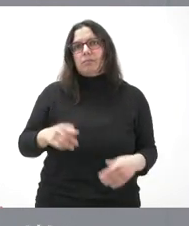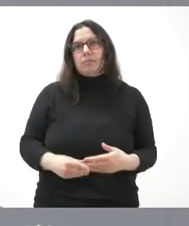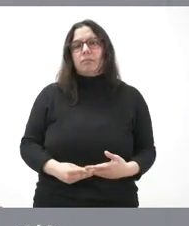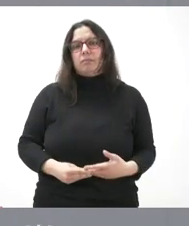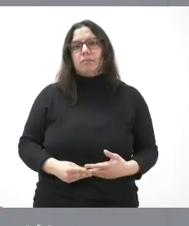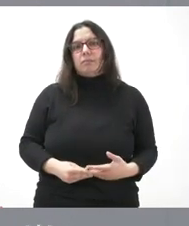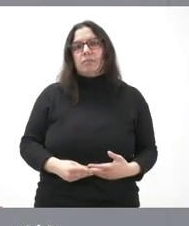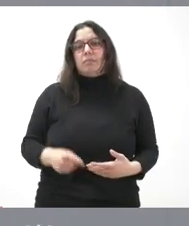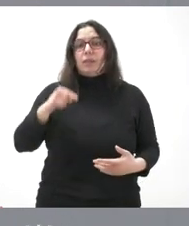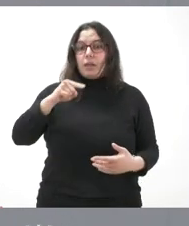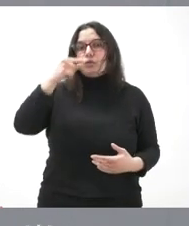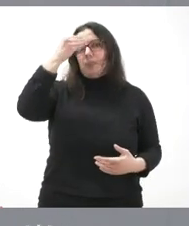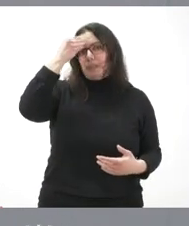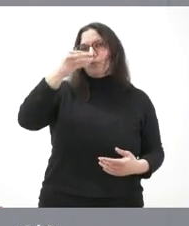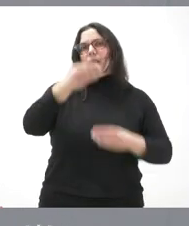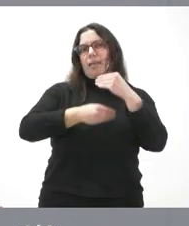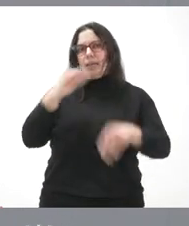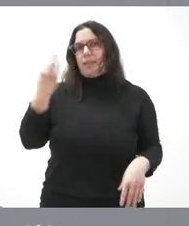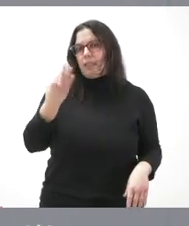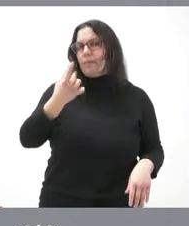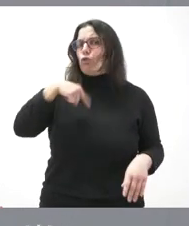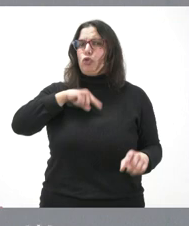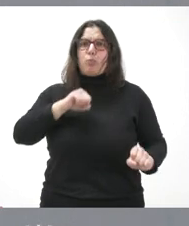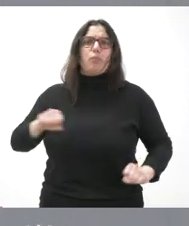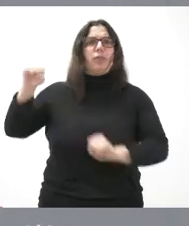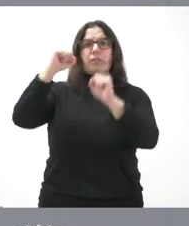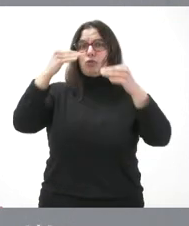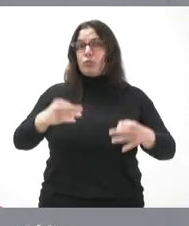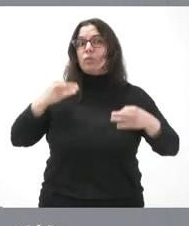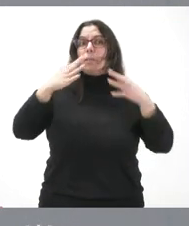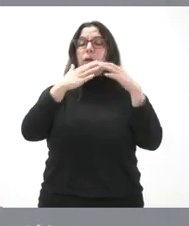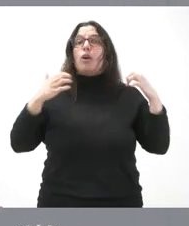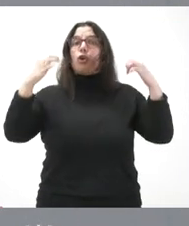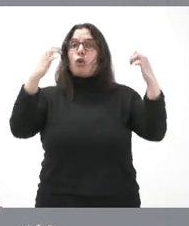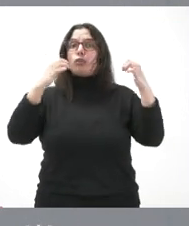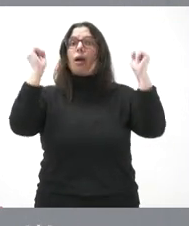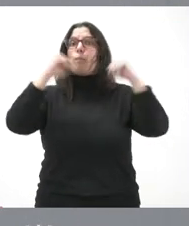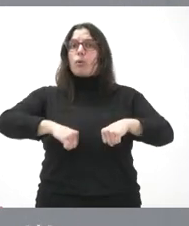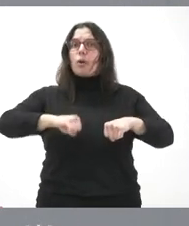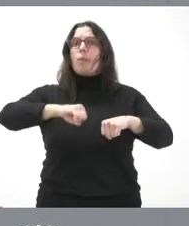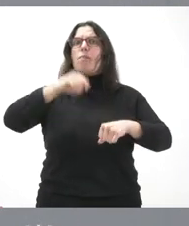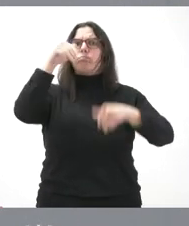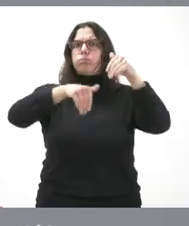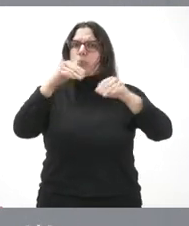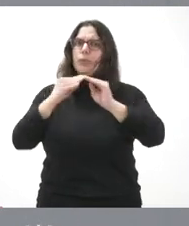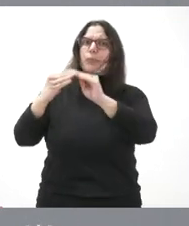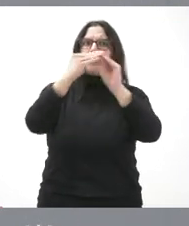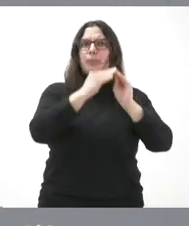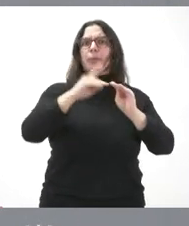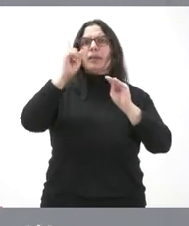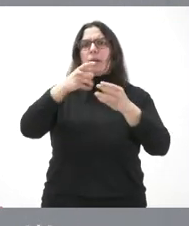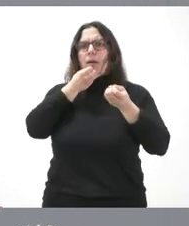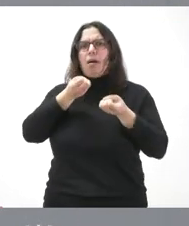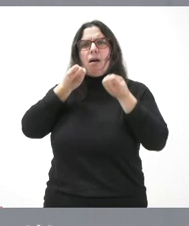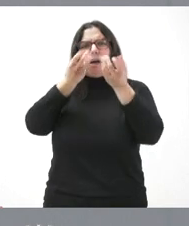esto es lo que creemos que hay hacer, lo hemos defendido siempre. Las Cortes de Castilla y León lo aprobaron por unanimidad, hubo manifestaciones en Castilla y León por el